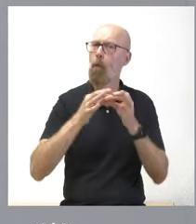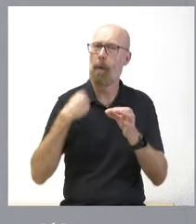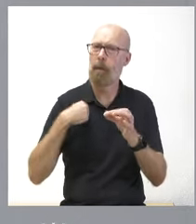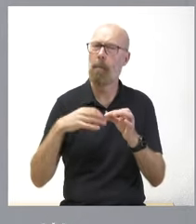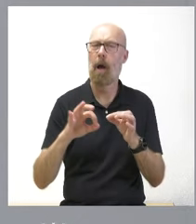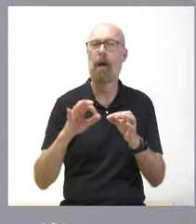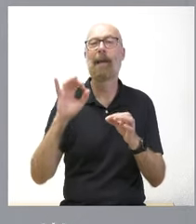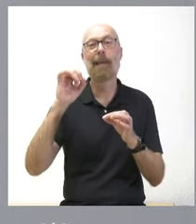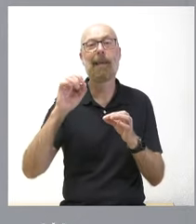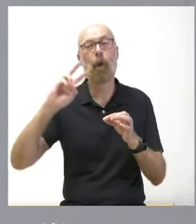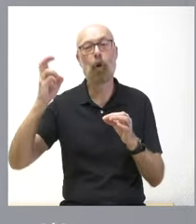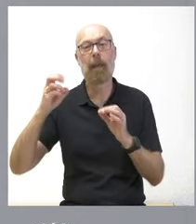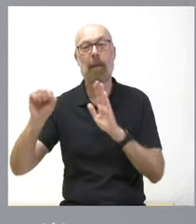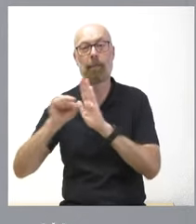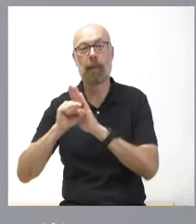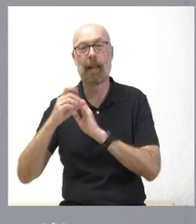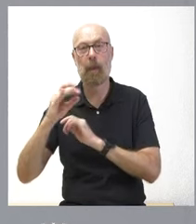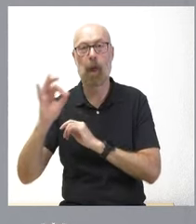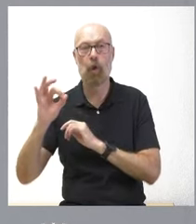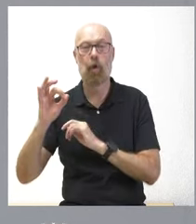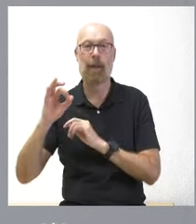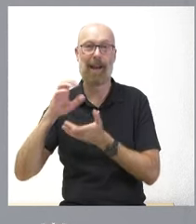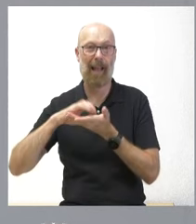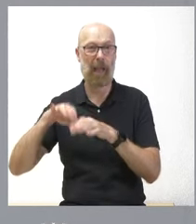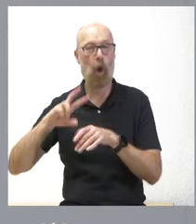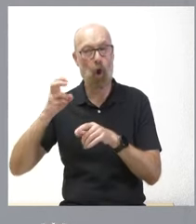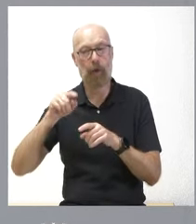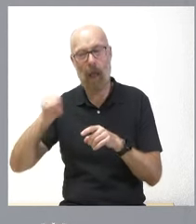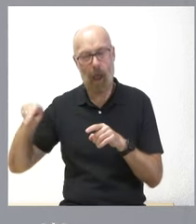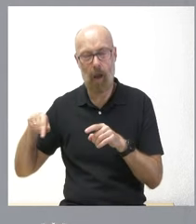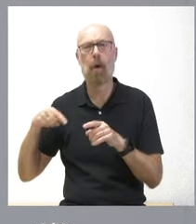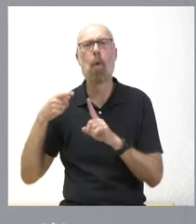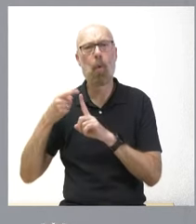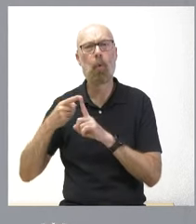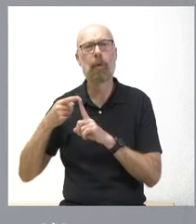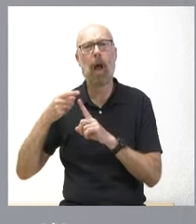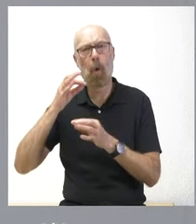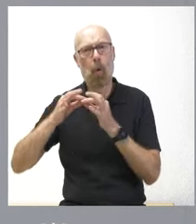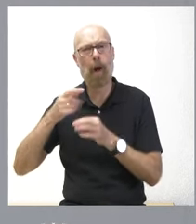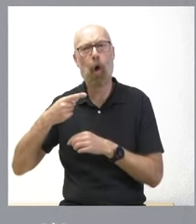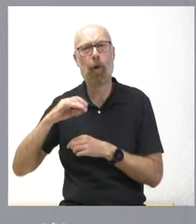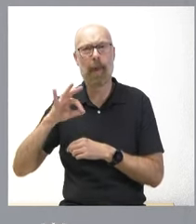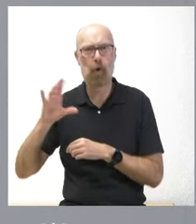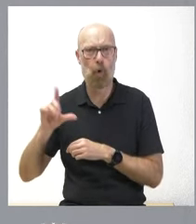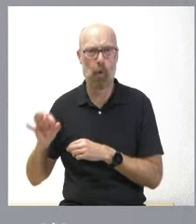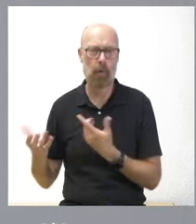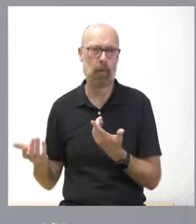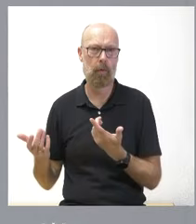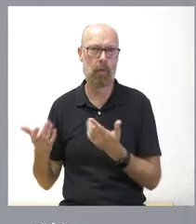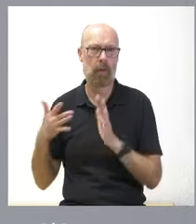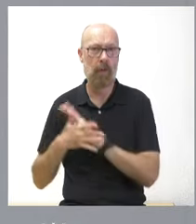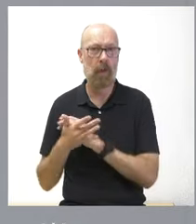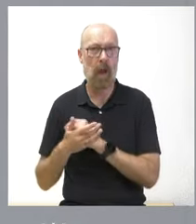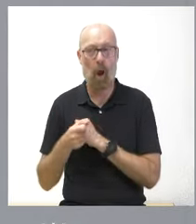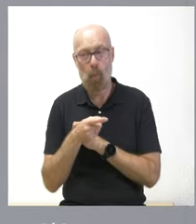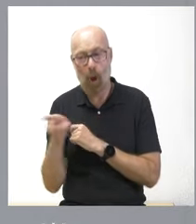varias denominaciones de origen de Castilla y León donde también se está utilizando esta uva y por tanto a cualquiera de